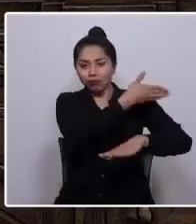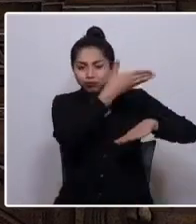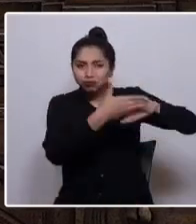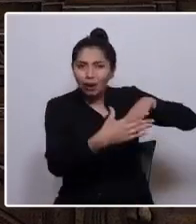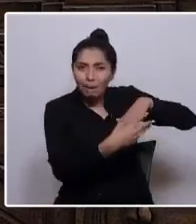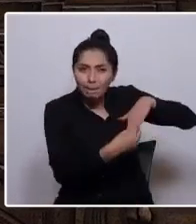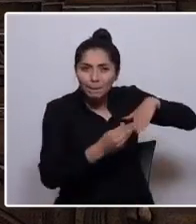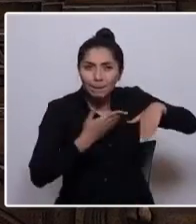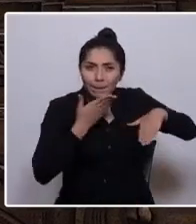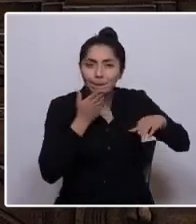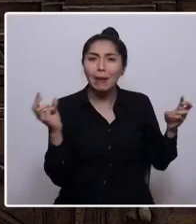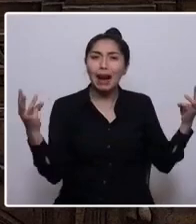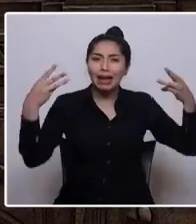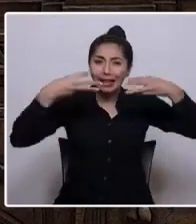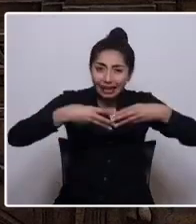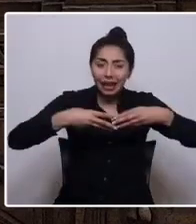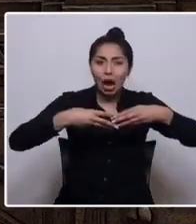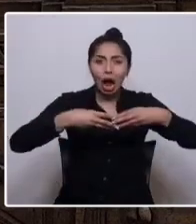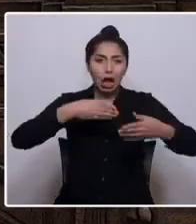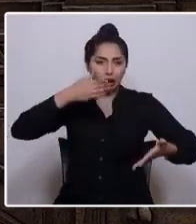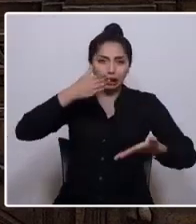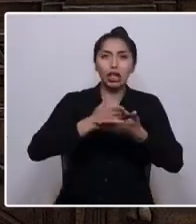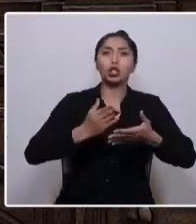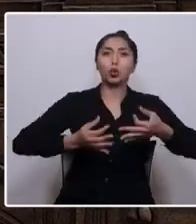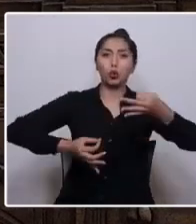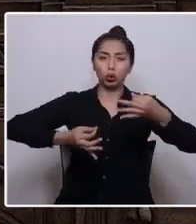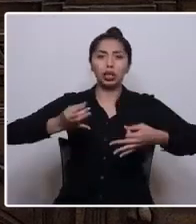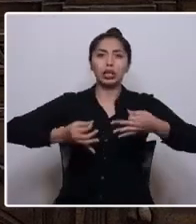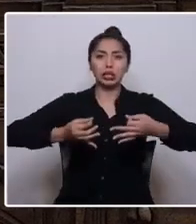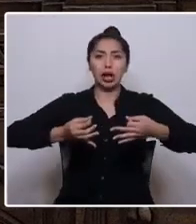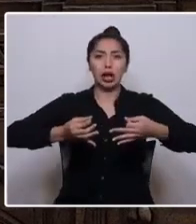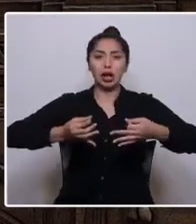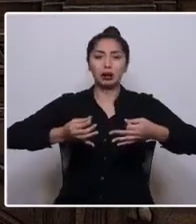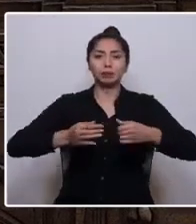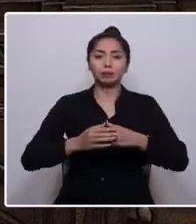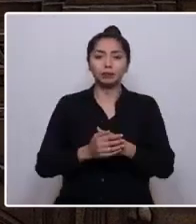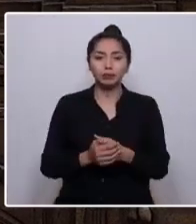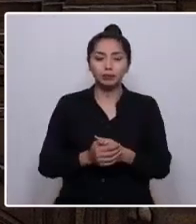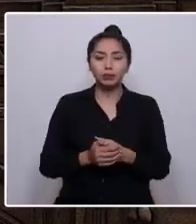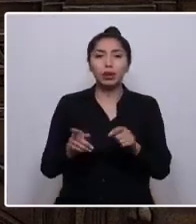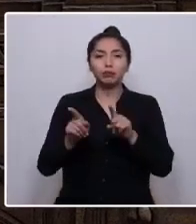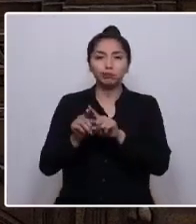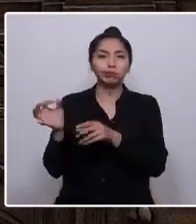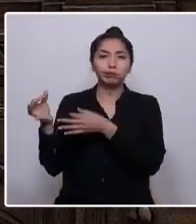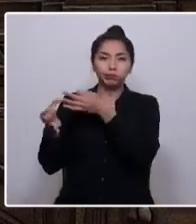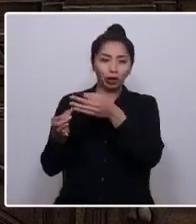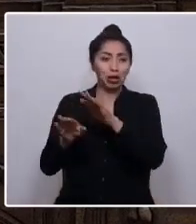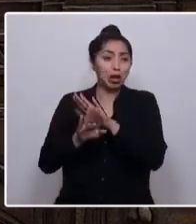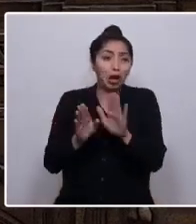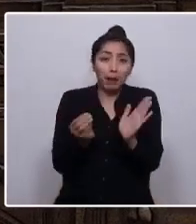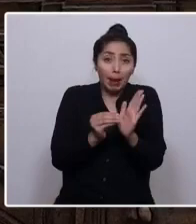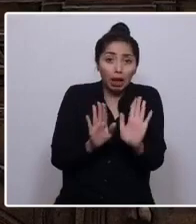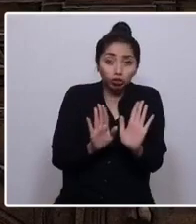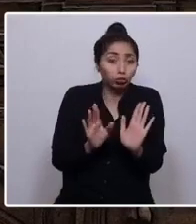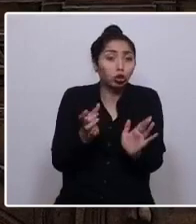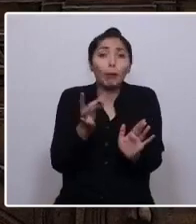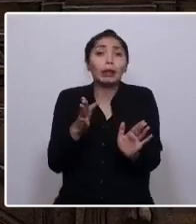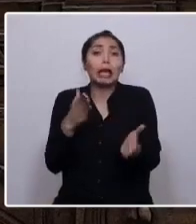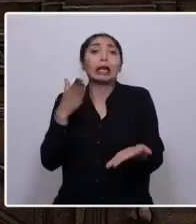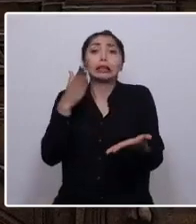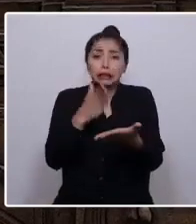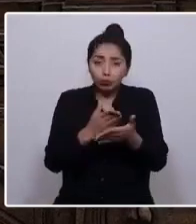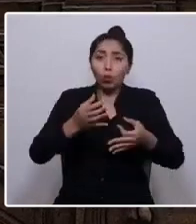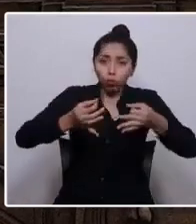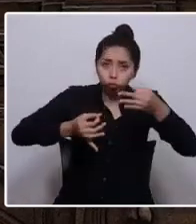y justicia plena. Nada más, pero tampoco nada menos, como decía Sola Sierra. Exigiendo fina la